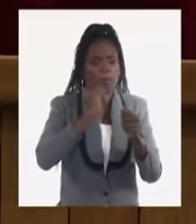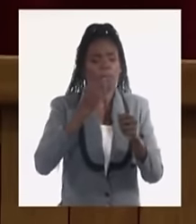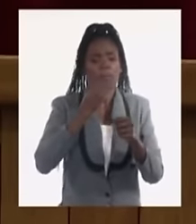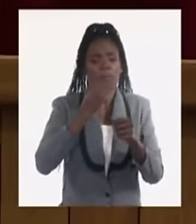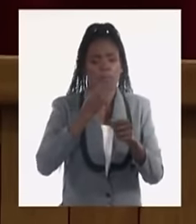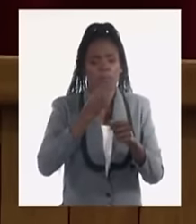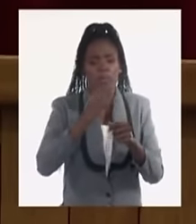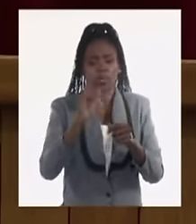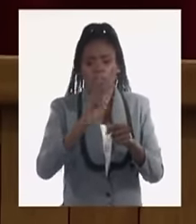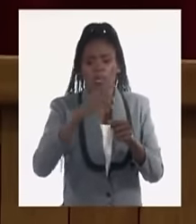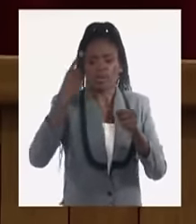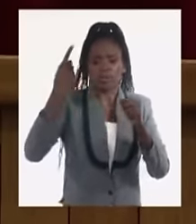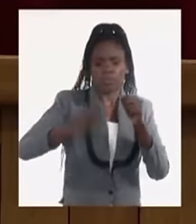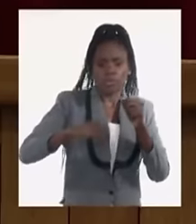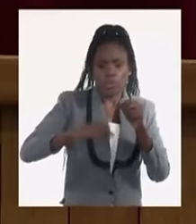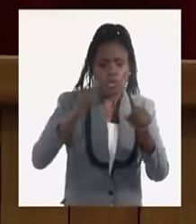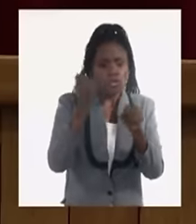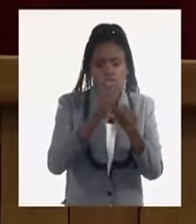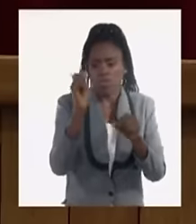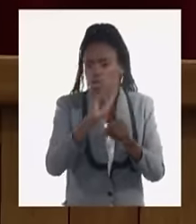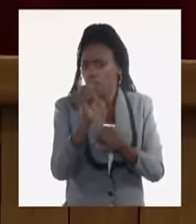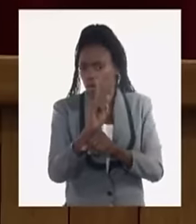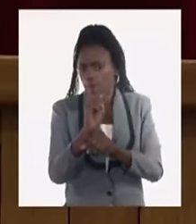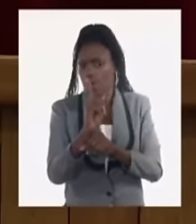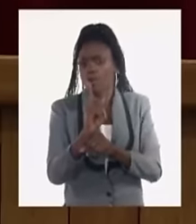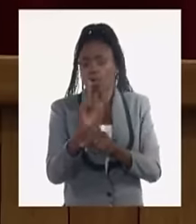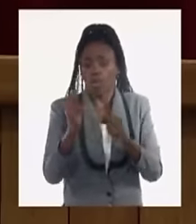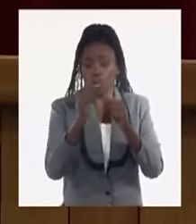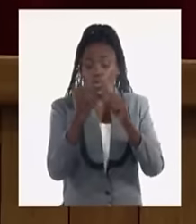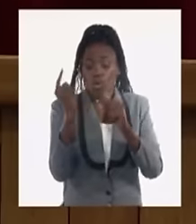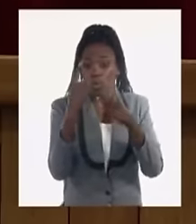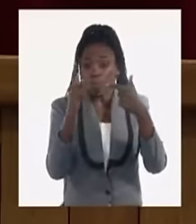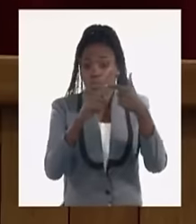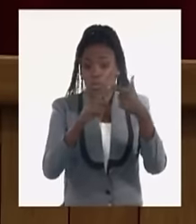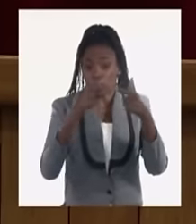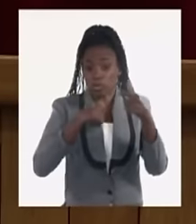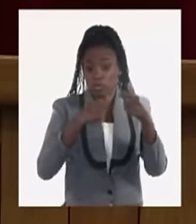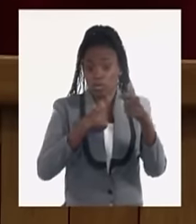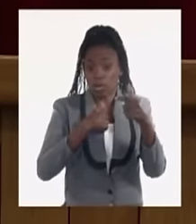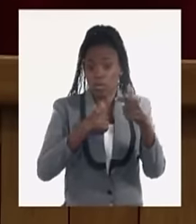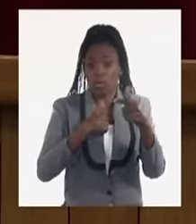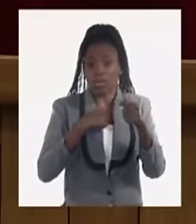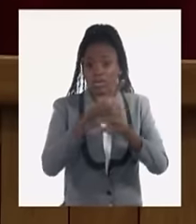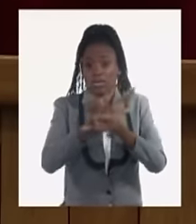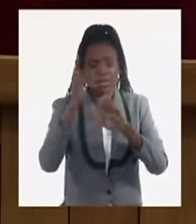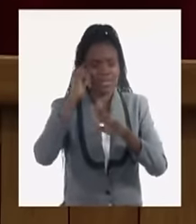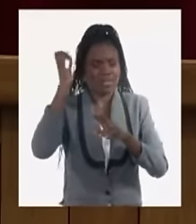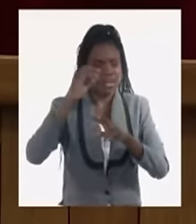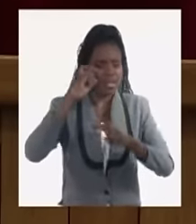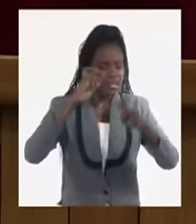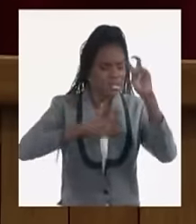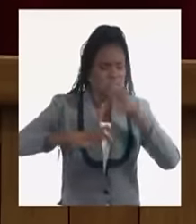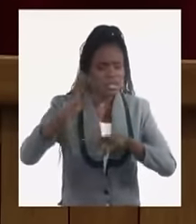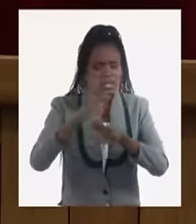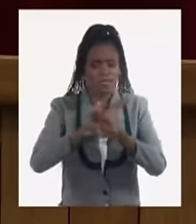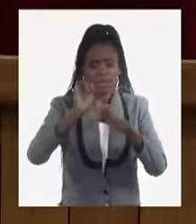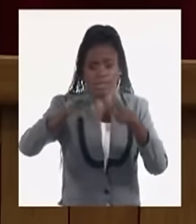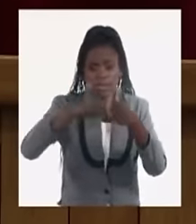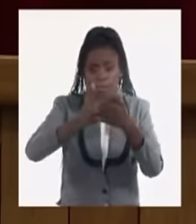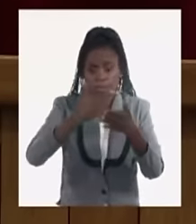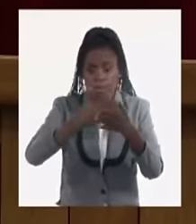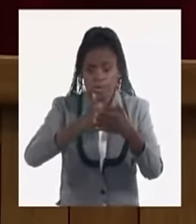que no se han explotado. Y lo primero que nosotros tenemos, y así ya se han chequeado por los diferentes sectores,